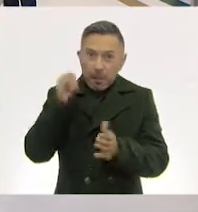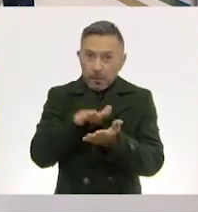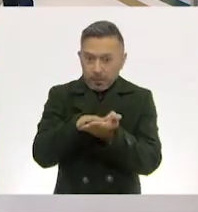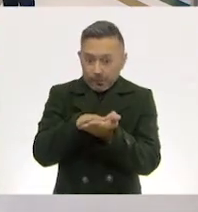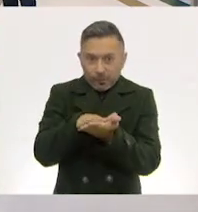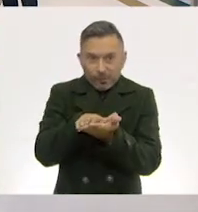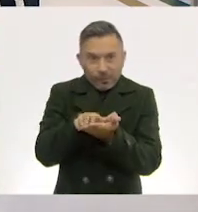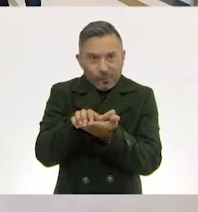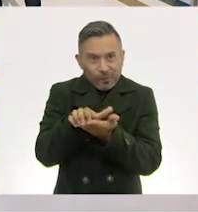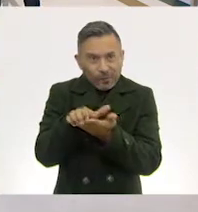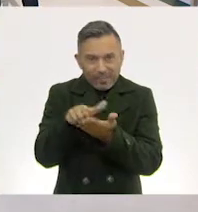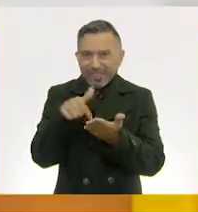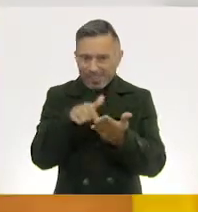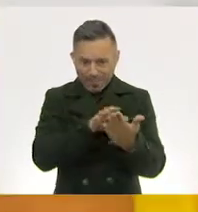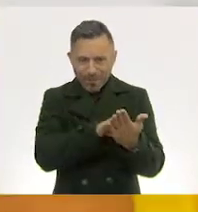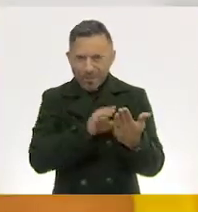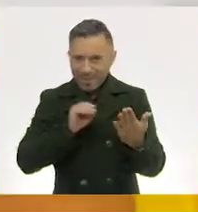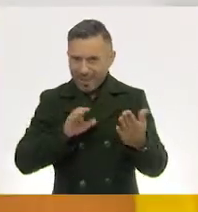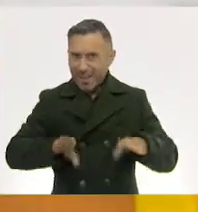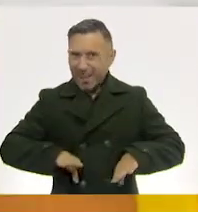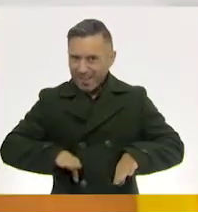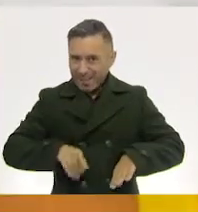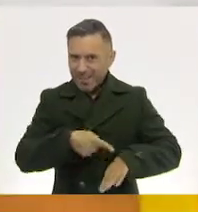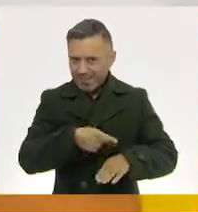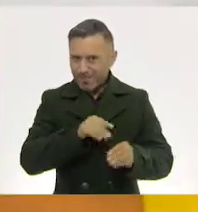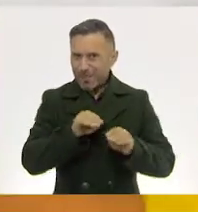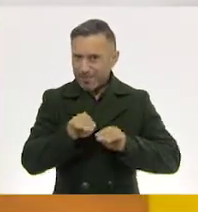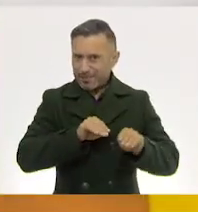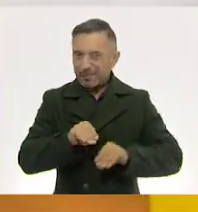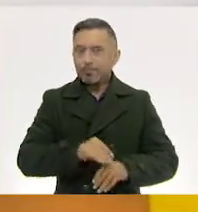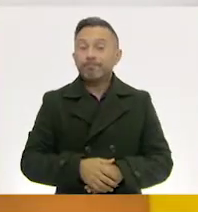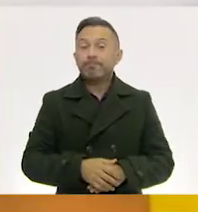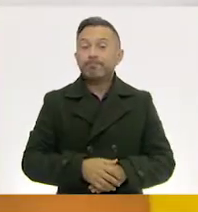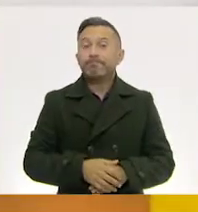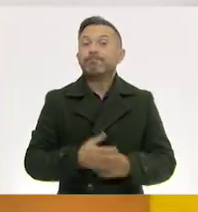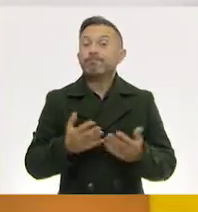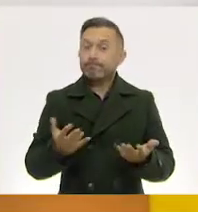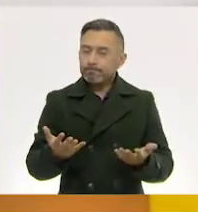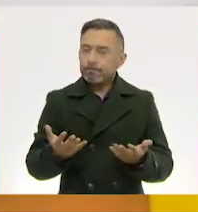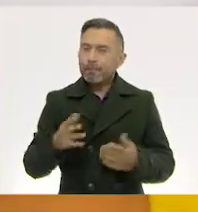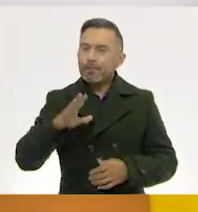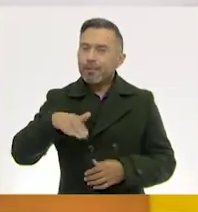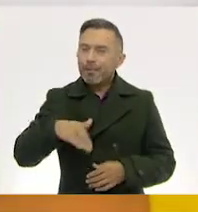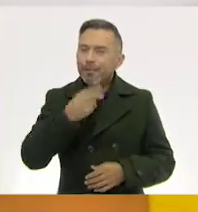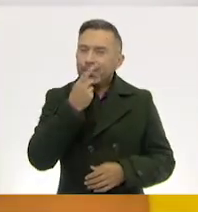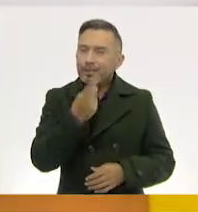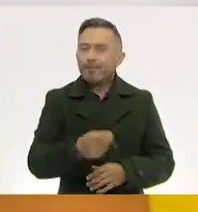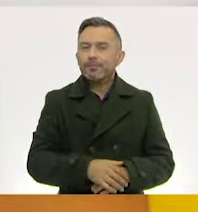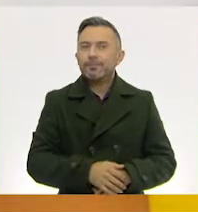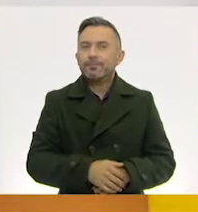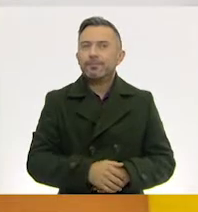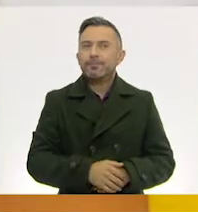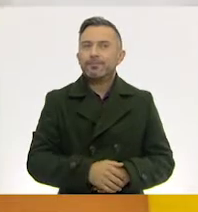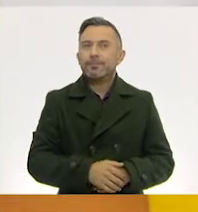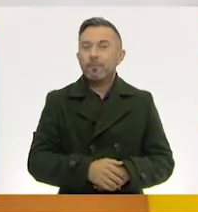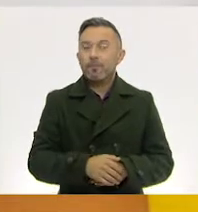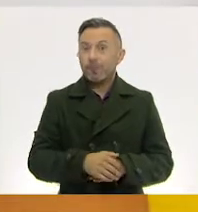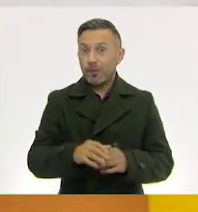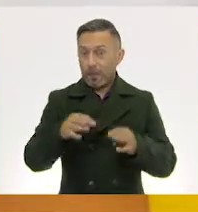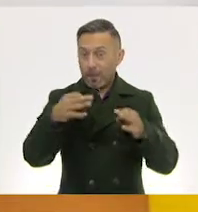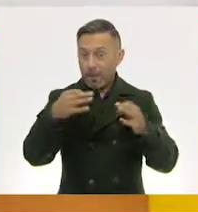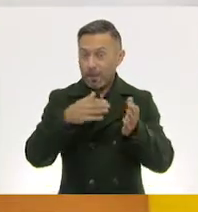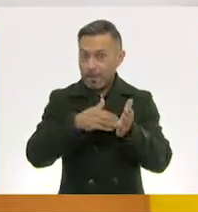es. Hay muchos movimientos. Ahora, imagínense, como habíamos dicho, que esta hoja de